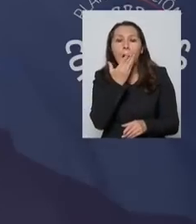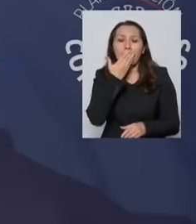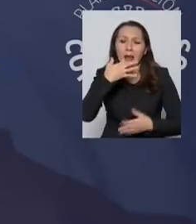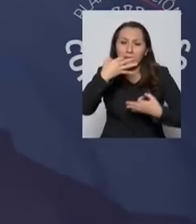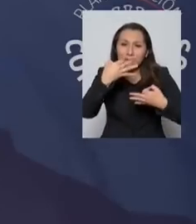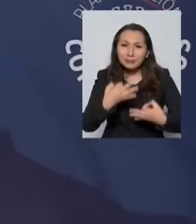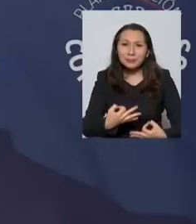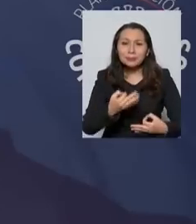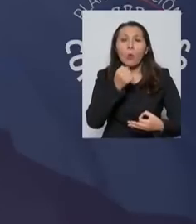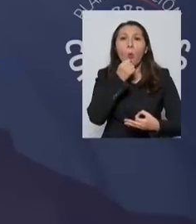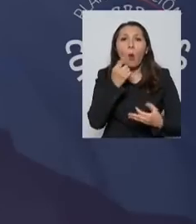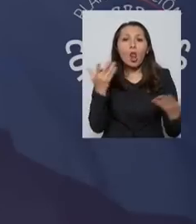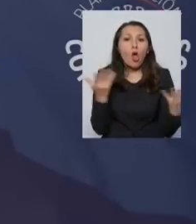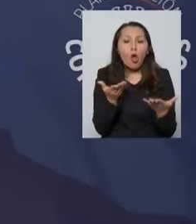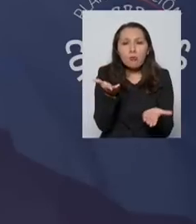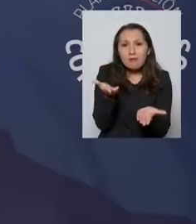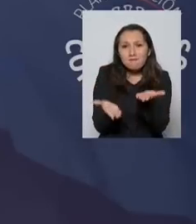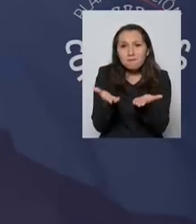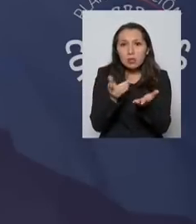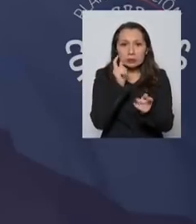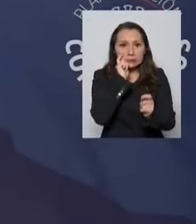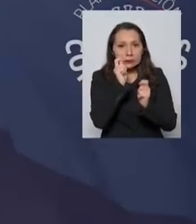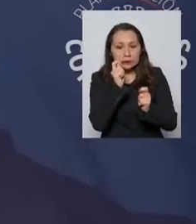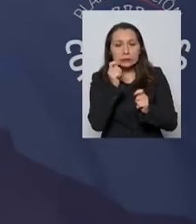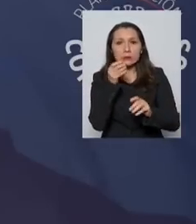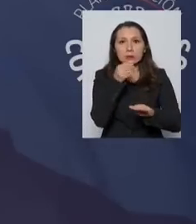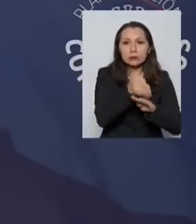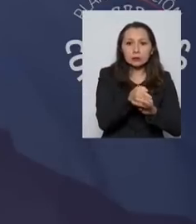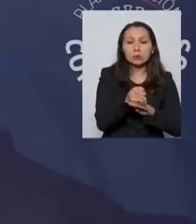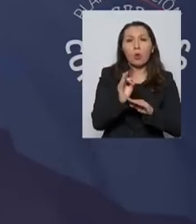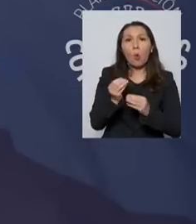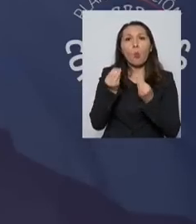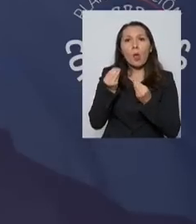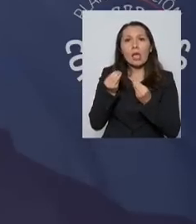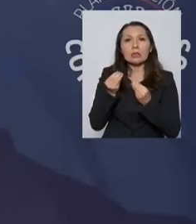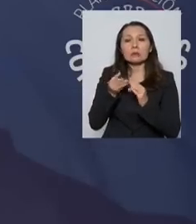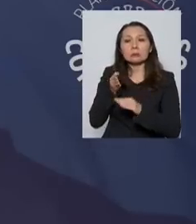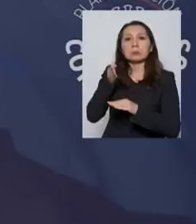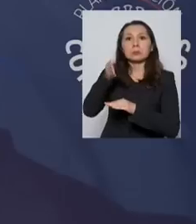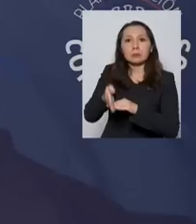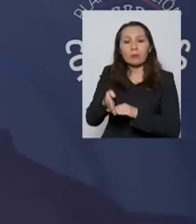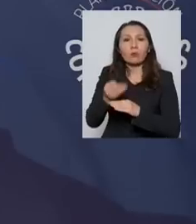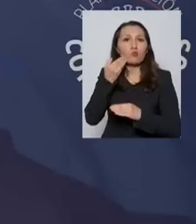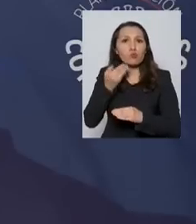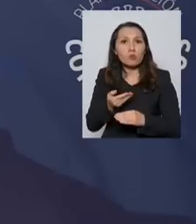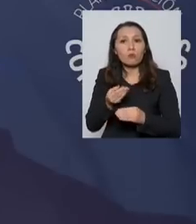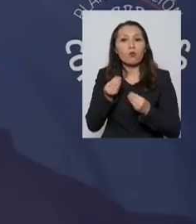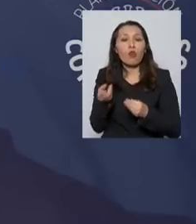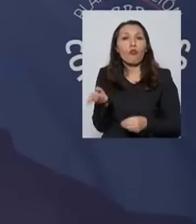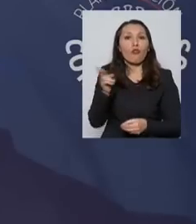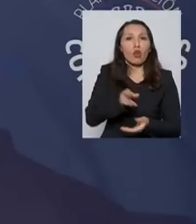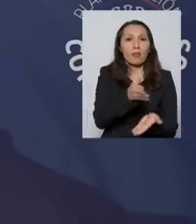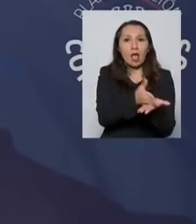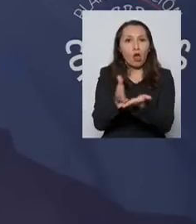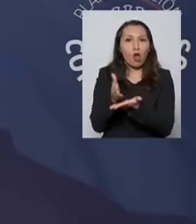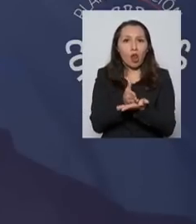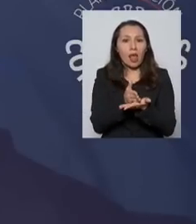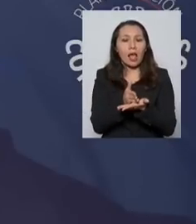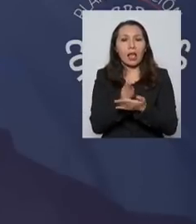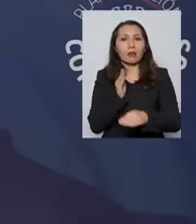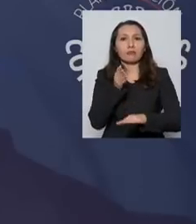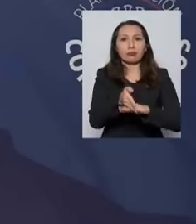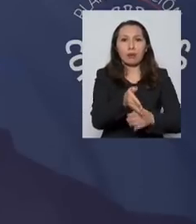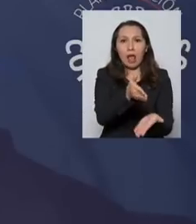correcta, cómo balancear los riesgos y beneficios que representa la vuelta de los escolares a